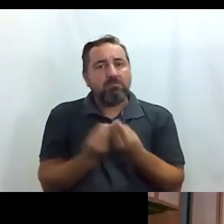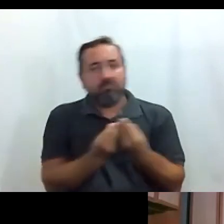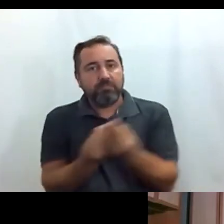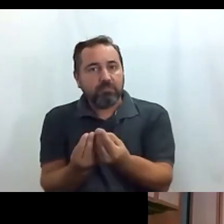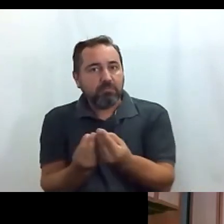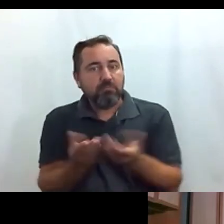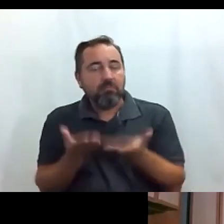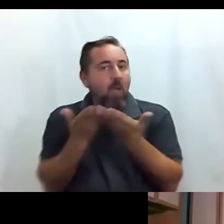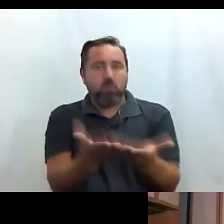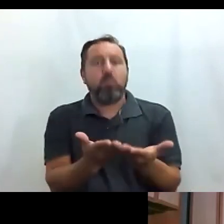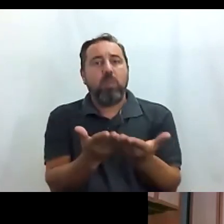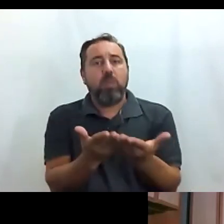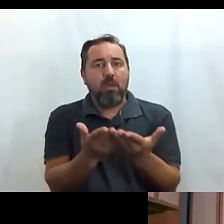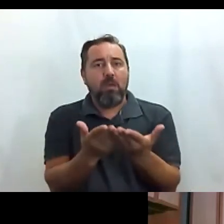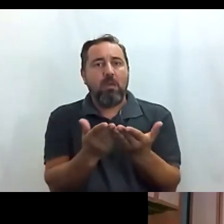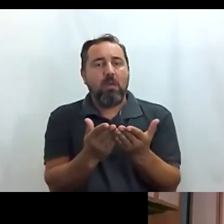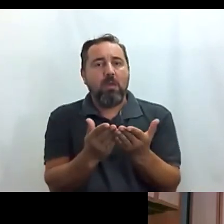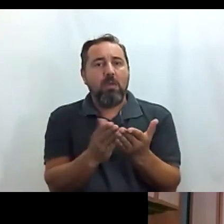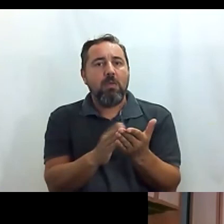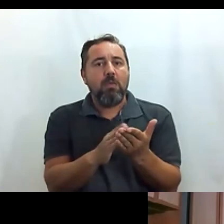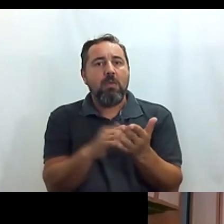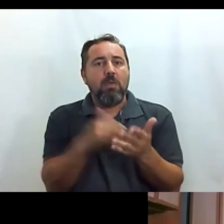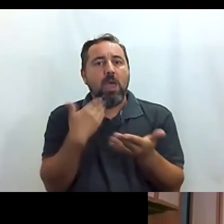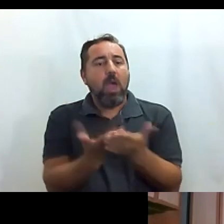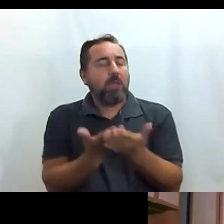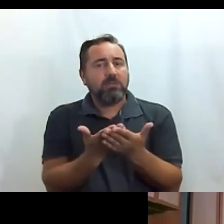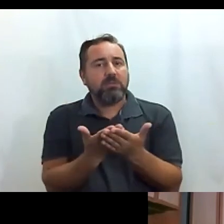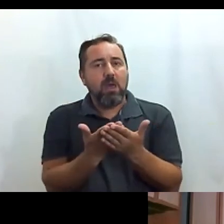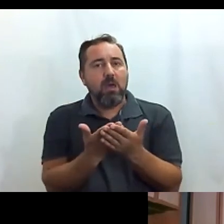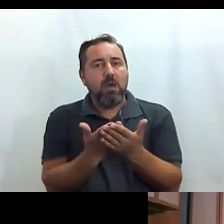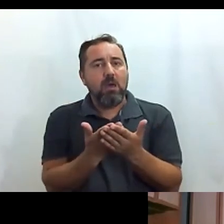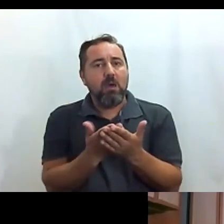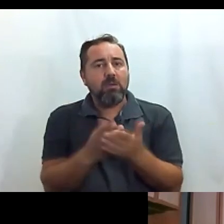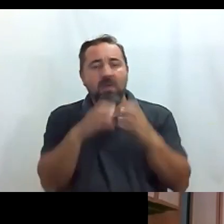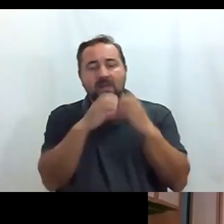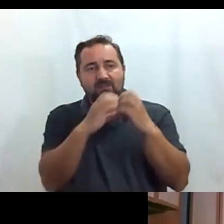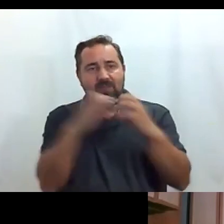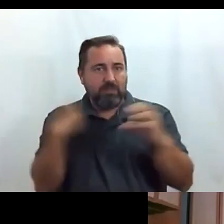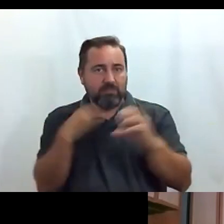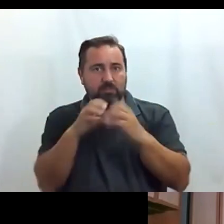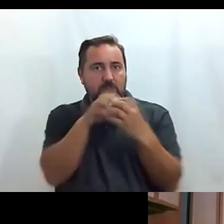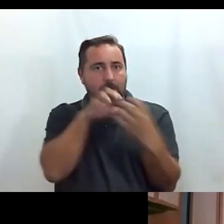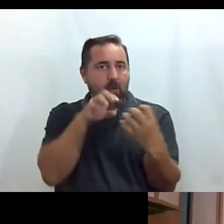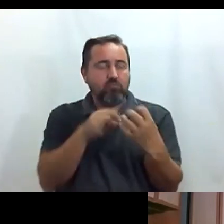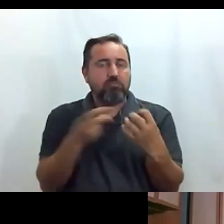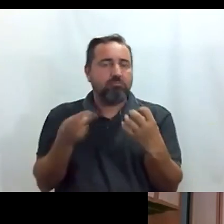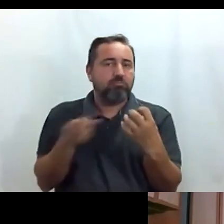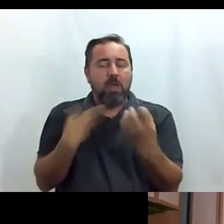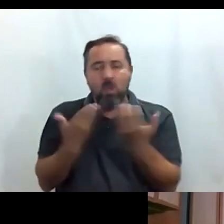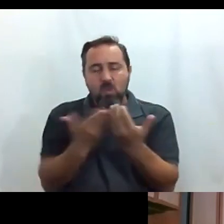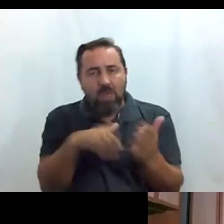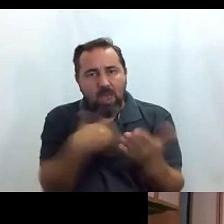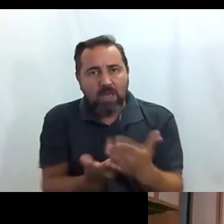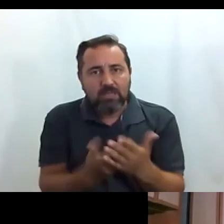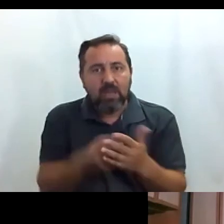ayuda hasta colocarte en el mismo vagón del tren ¿no? si hay otras